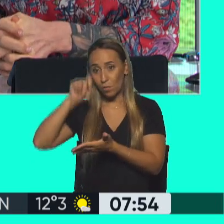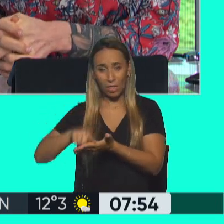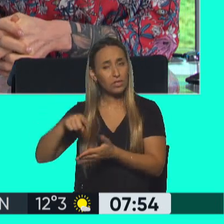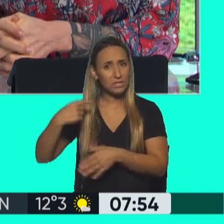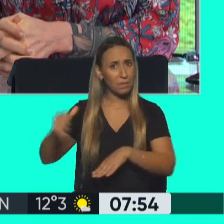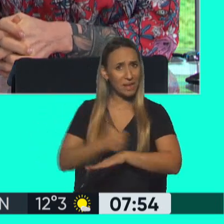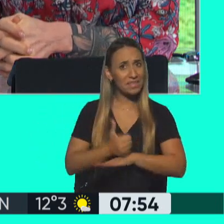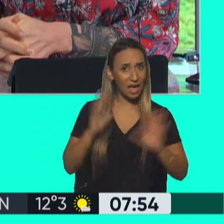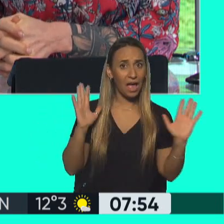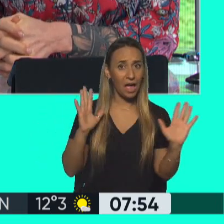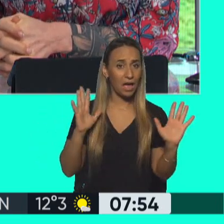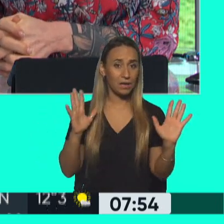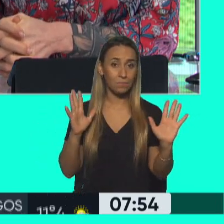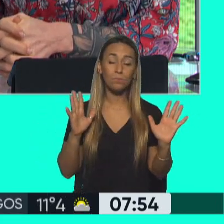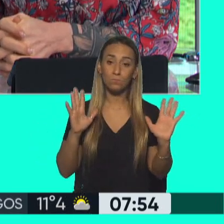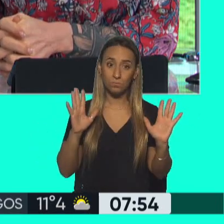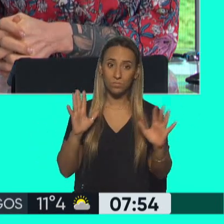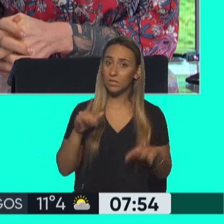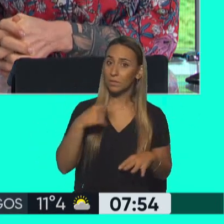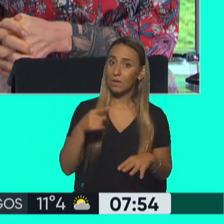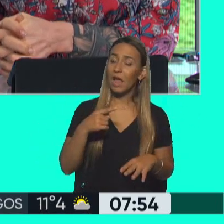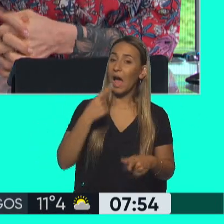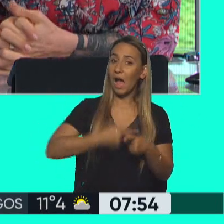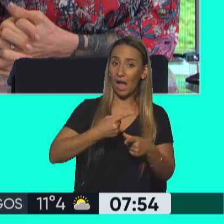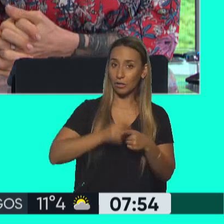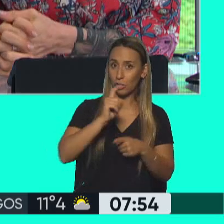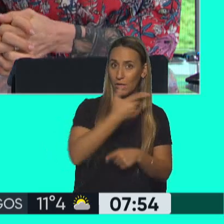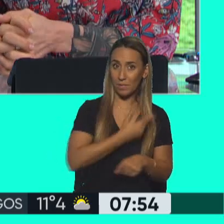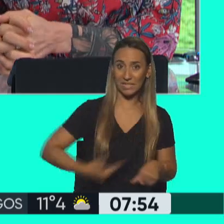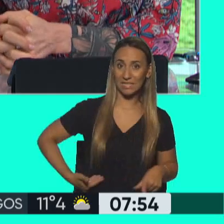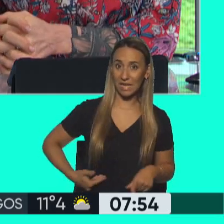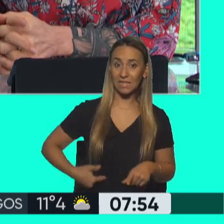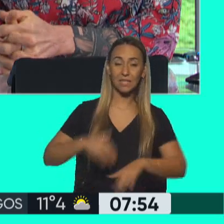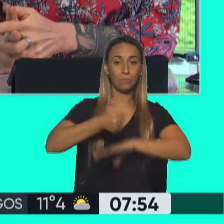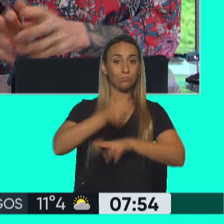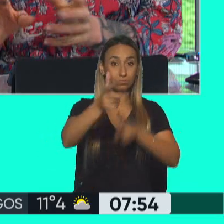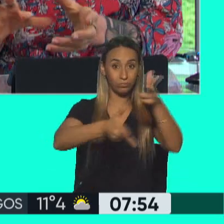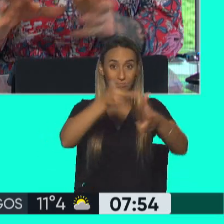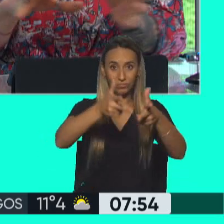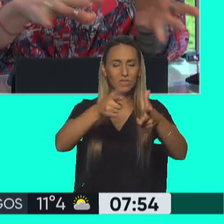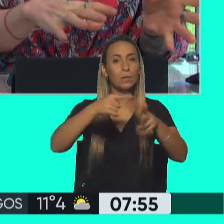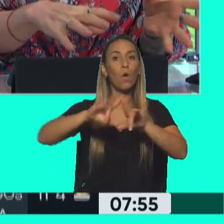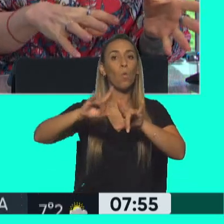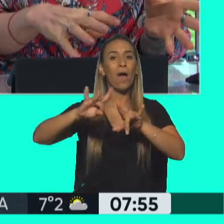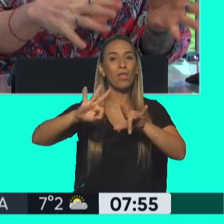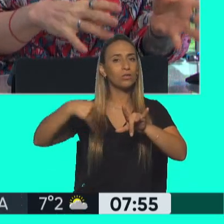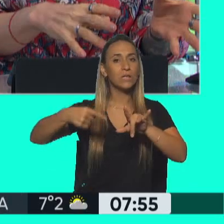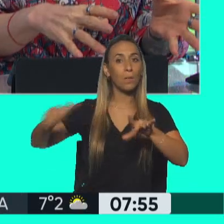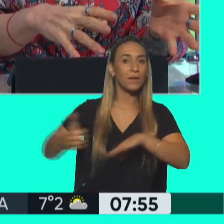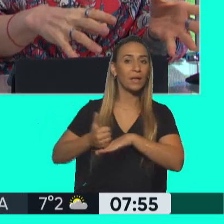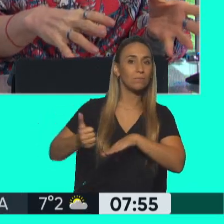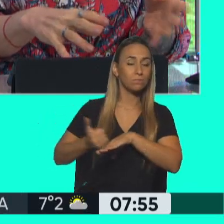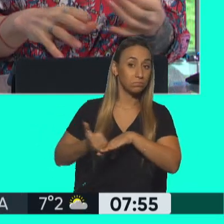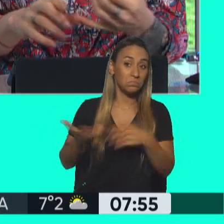Parque Colón. Que suele estar. Que suele estar en todos los actos que encabeza el presidente Alberto Fernández. Pero bueno, hay que enlazar la